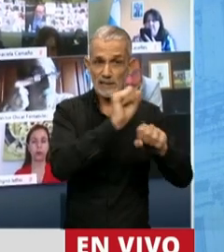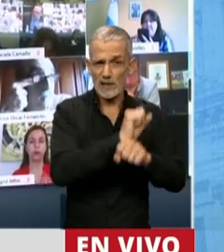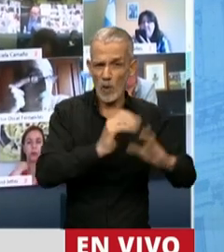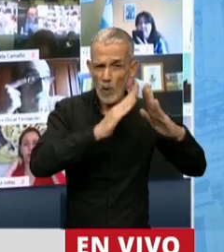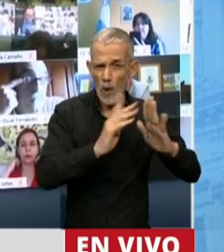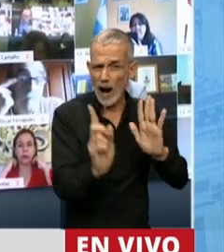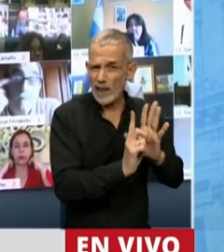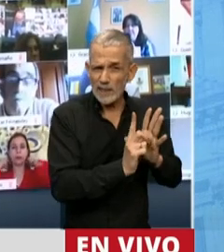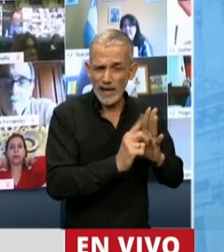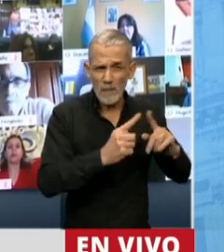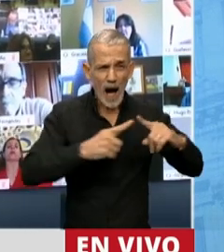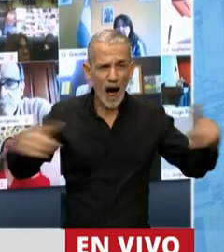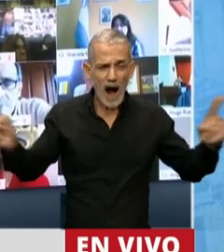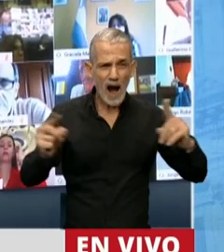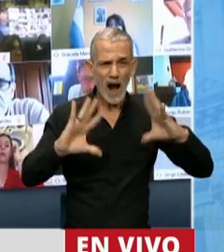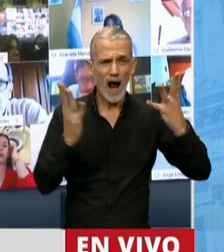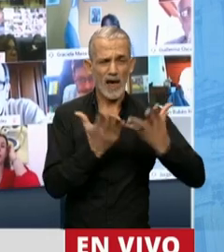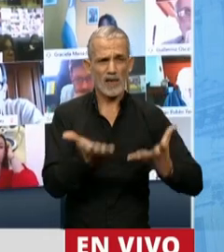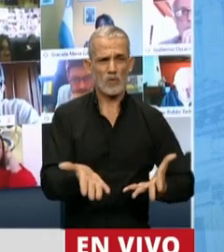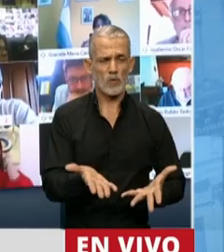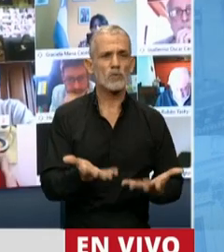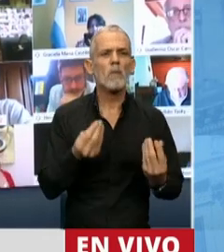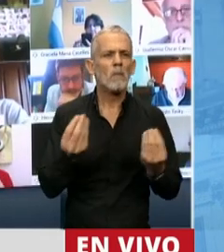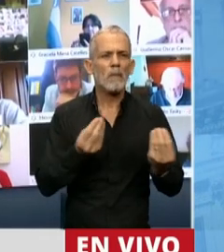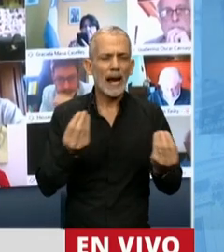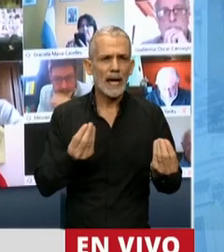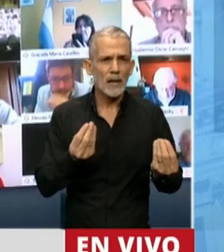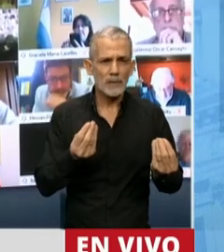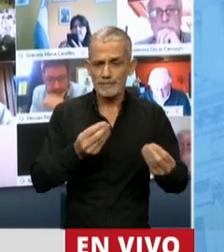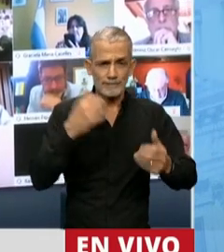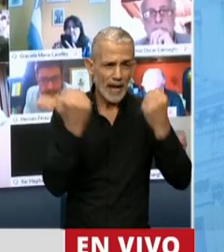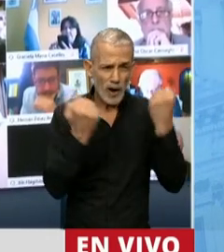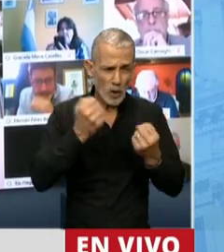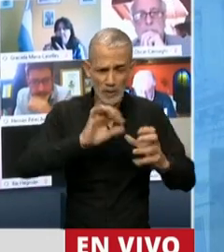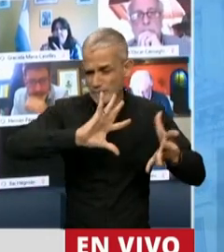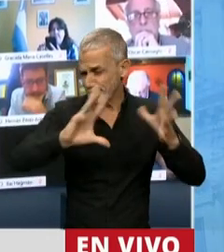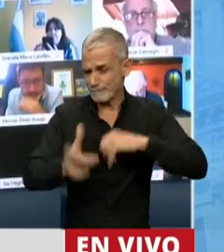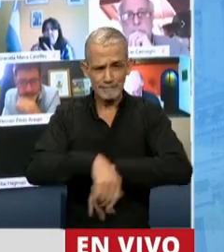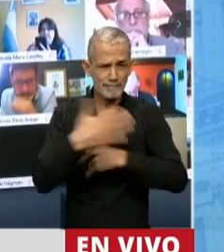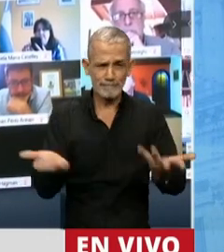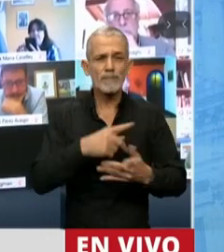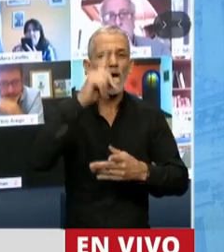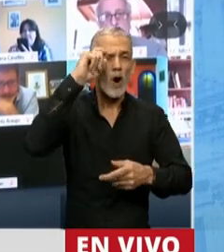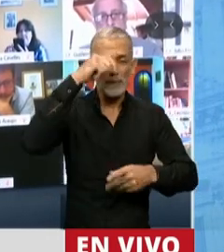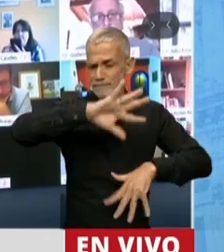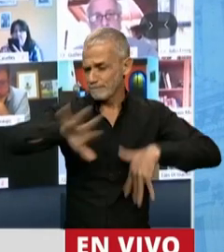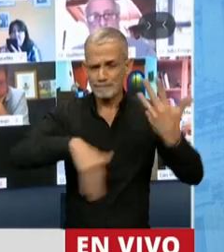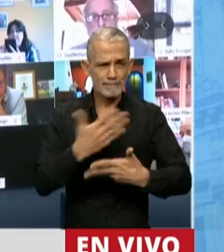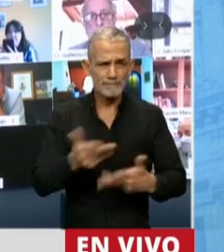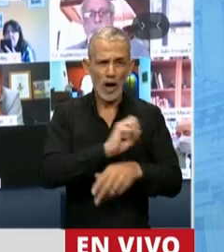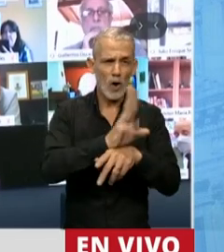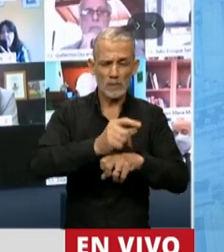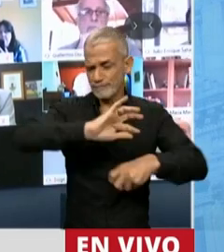cuarentena más larga del mundo. Para nada, porque estamos frente a un desastre económico, a un desastre sanitario, al que